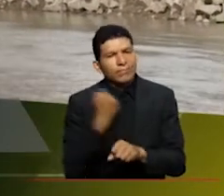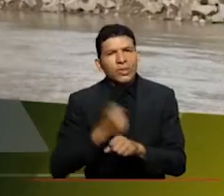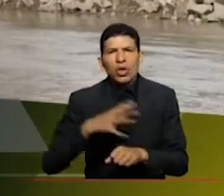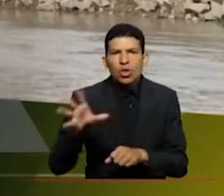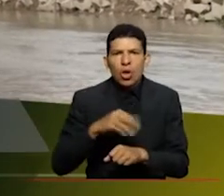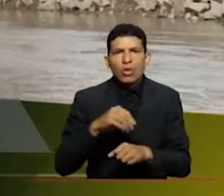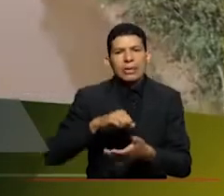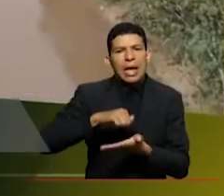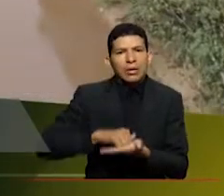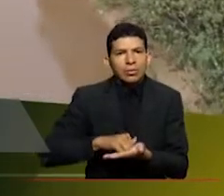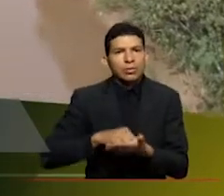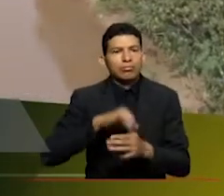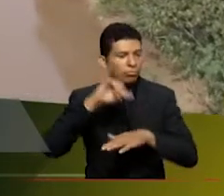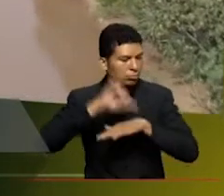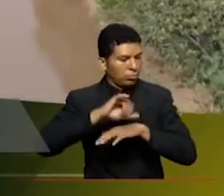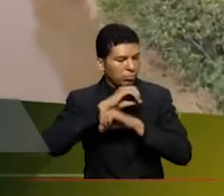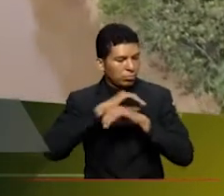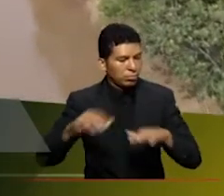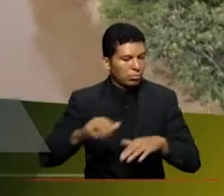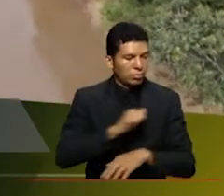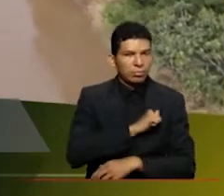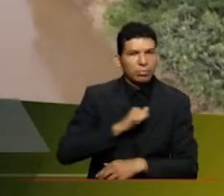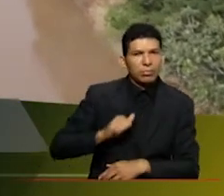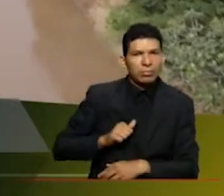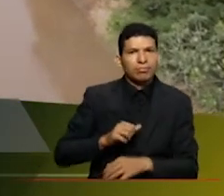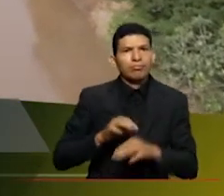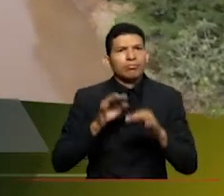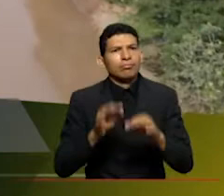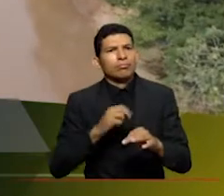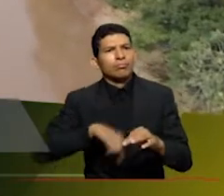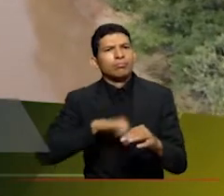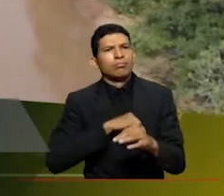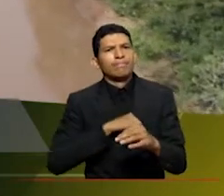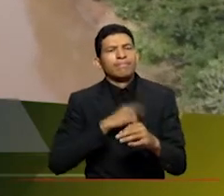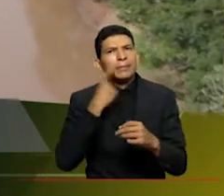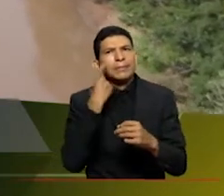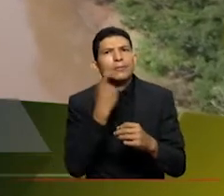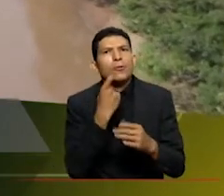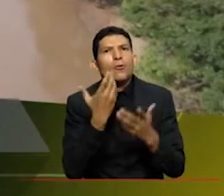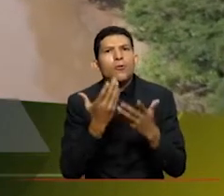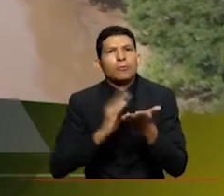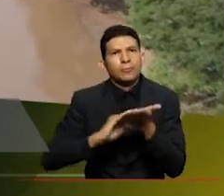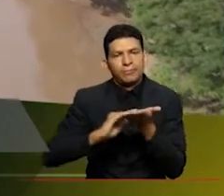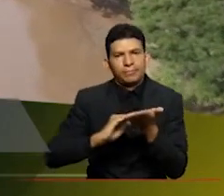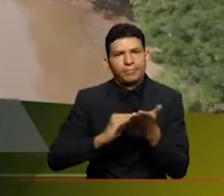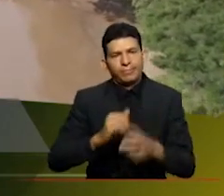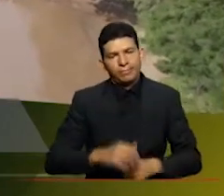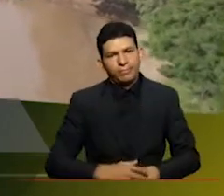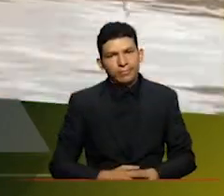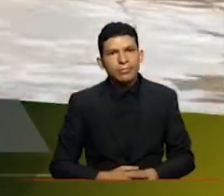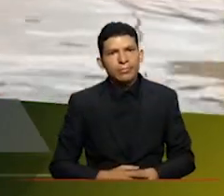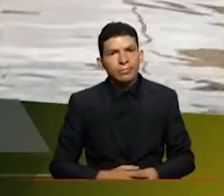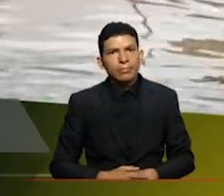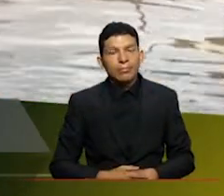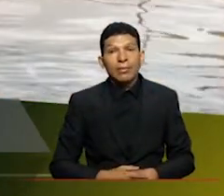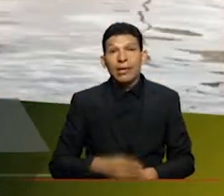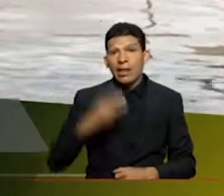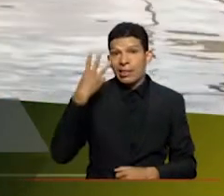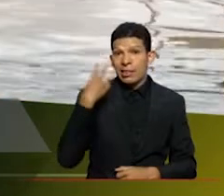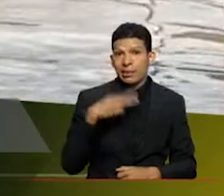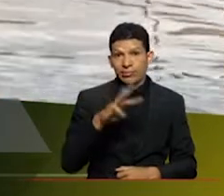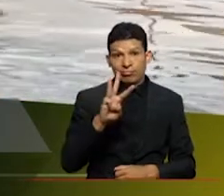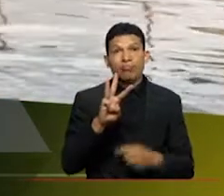instituciones públicas privadas la academia para buscar cómo vamos a resolver ese problema de manera real hay tres días de